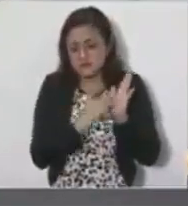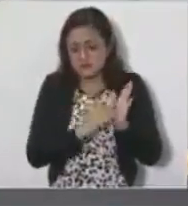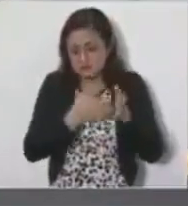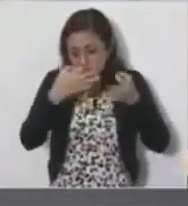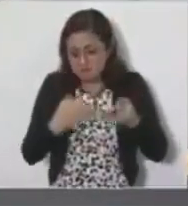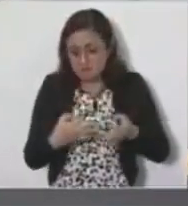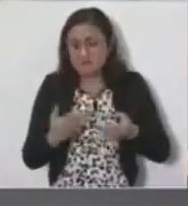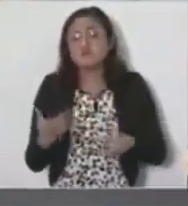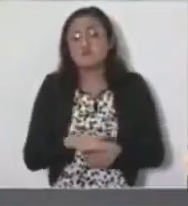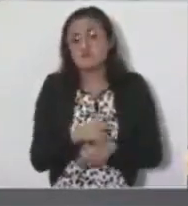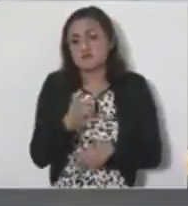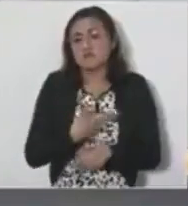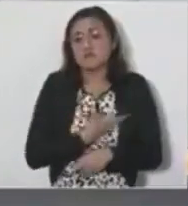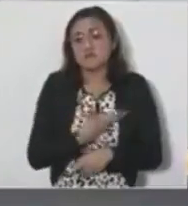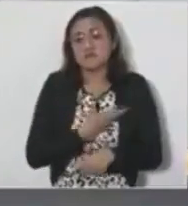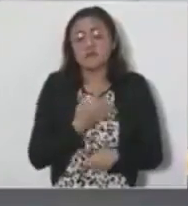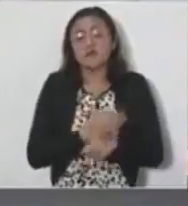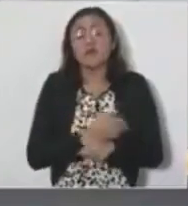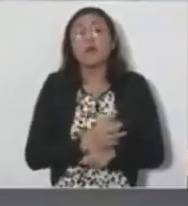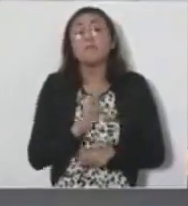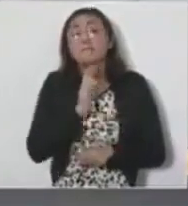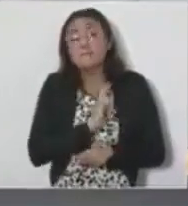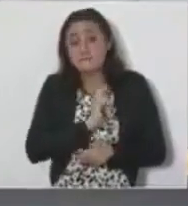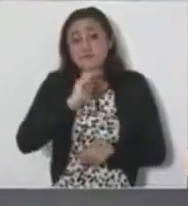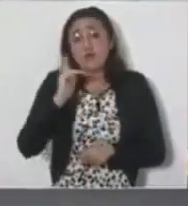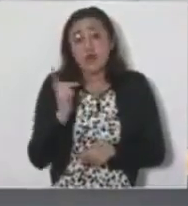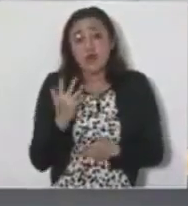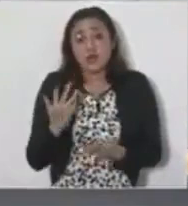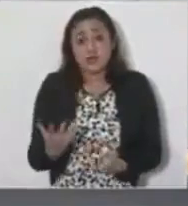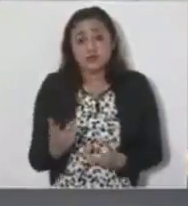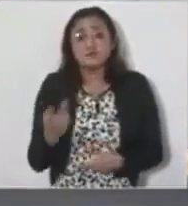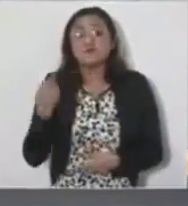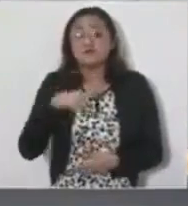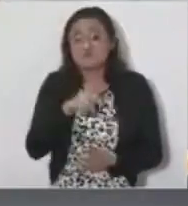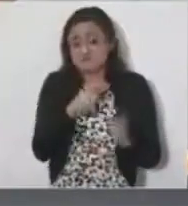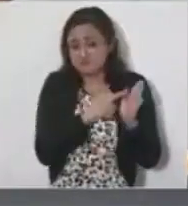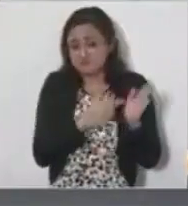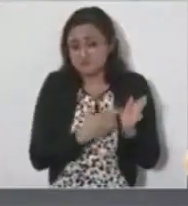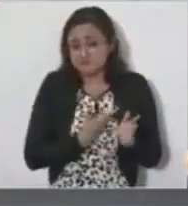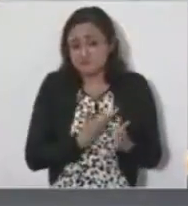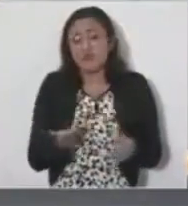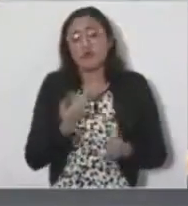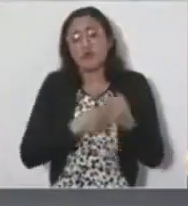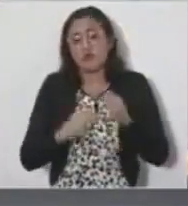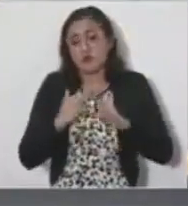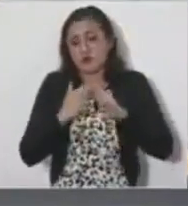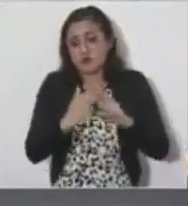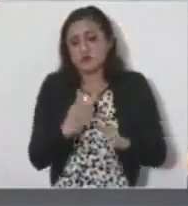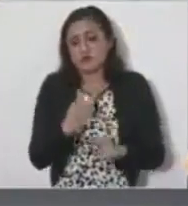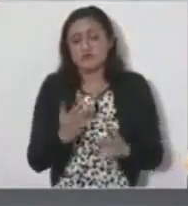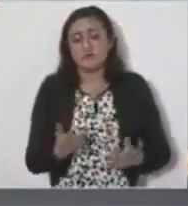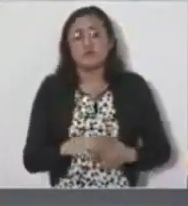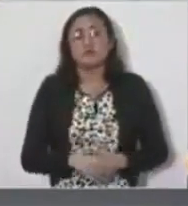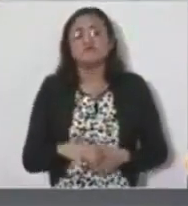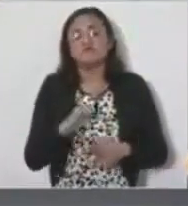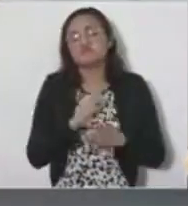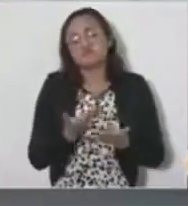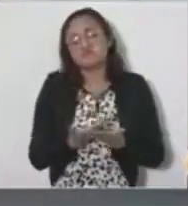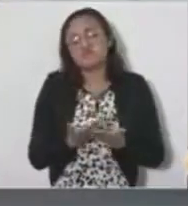porque es parte de y poder generar las mejores condiciones, porque si uno cumple la regla, la tienen que cumplir todos. Entonces, no hay vuelta de hoja